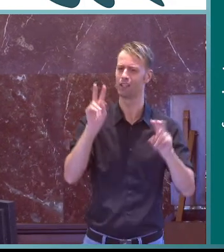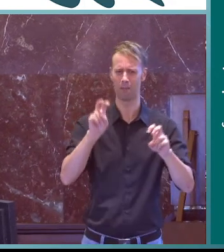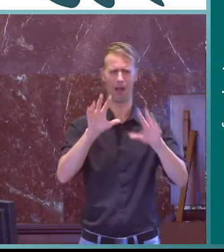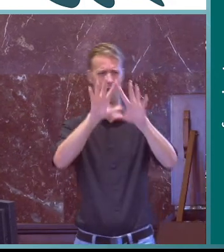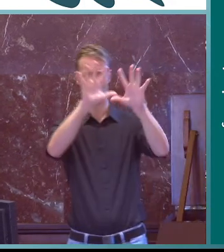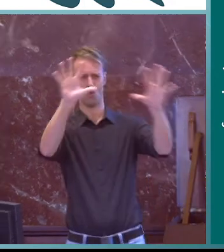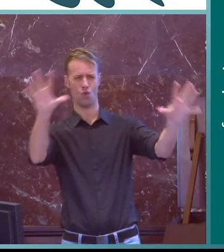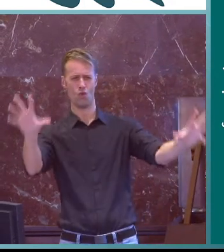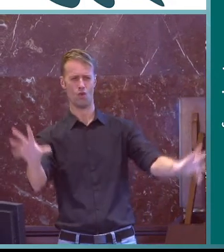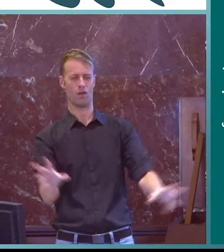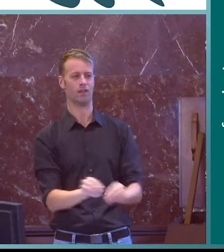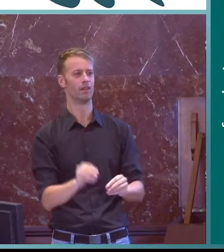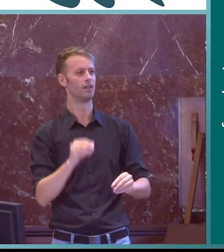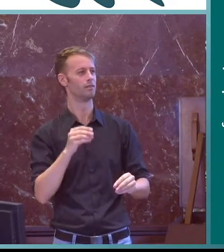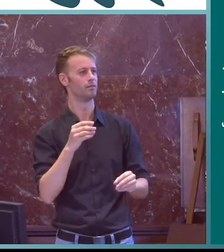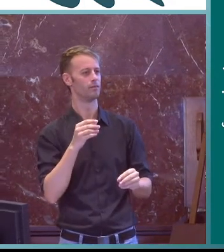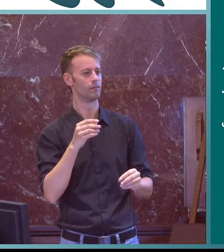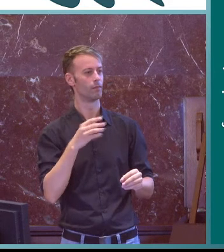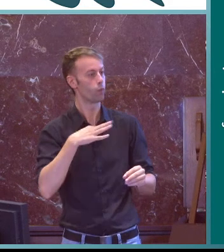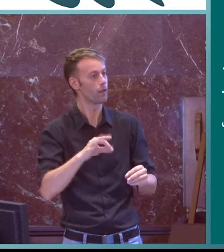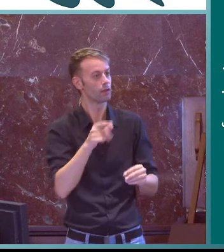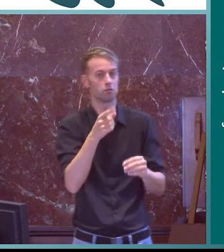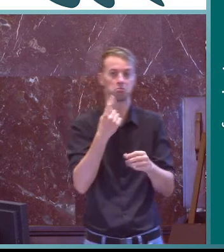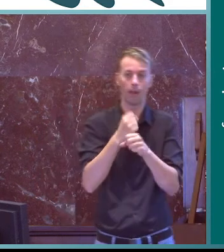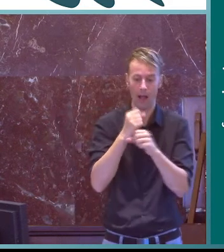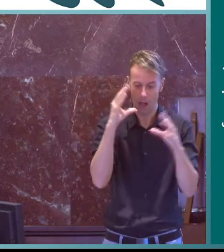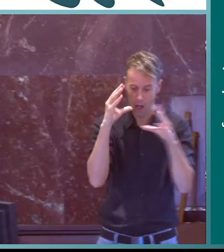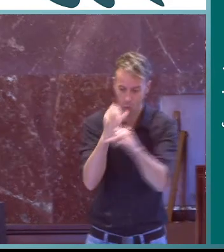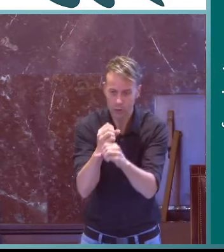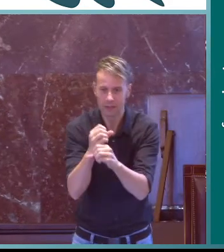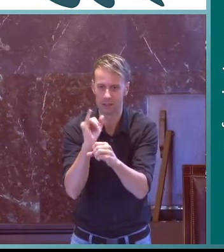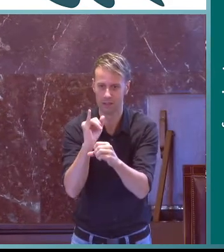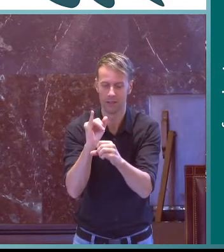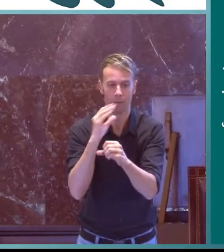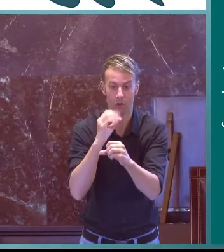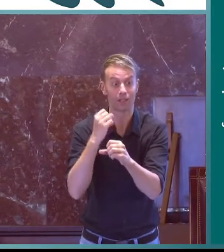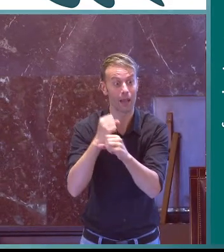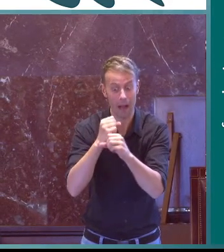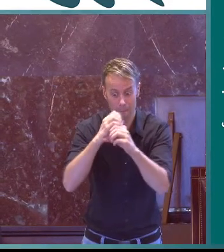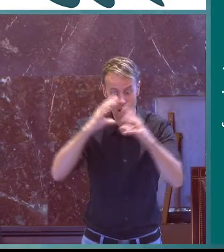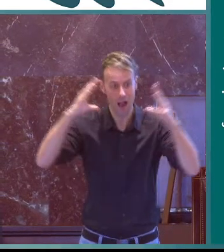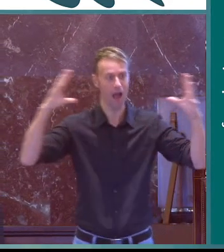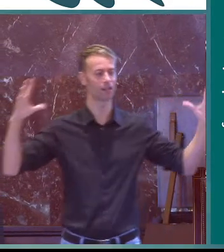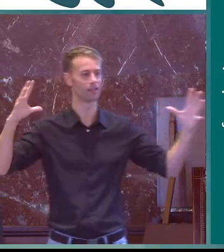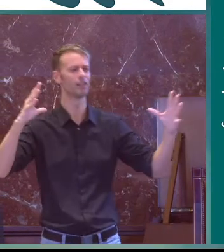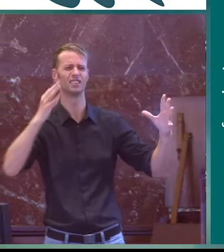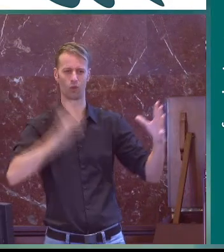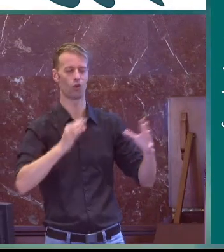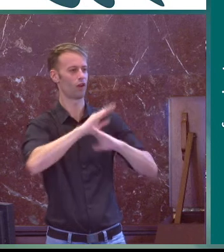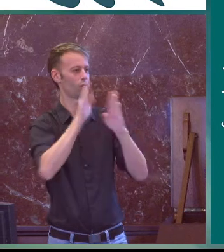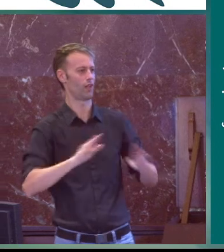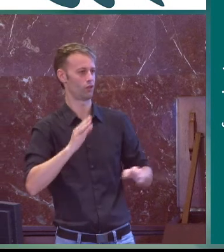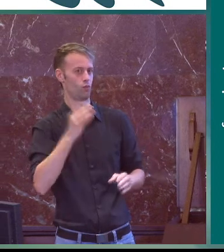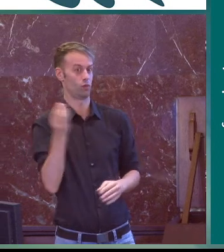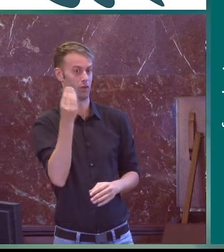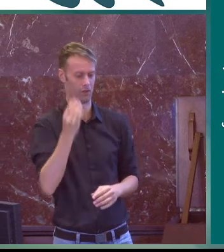es complicada te ayuda a entender el mare magnum de cosas que influyen en la enseñanza y aprendizaje de las lenguas que